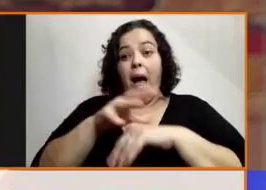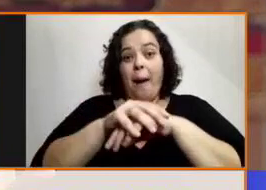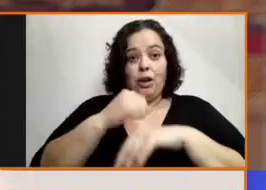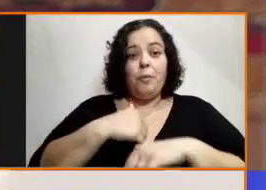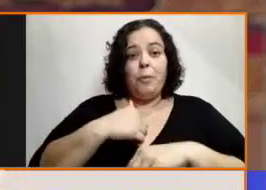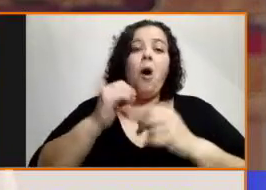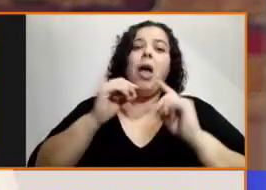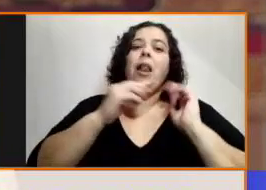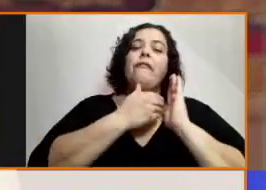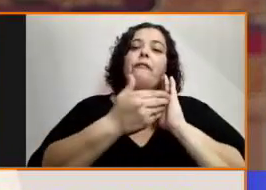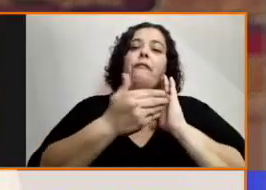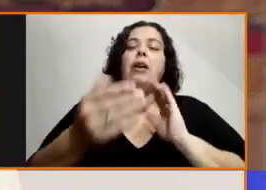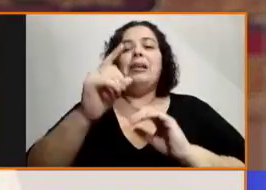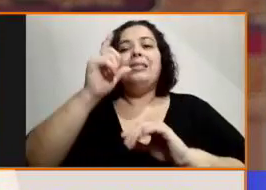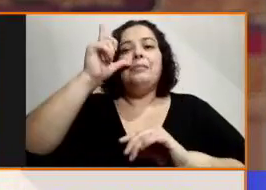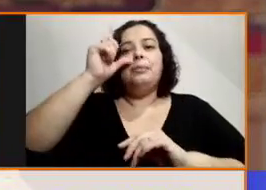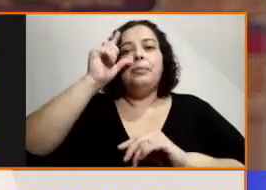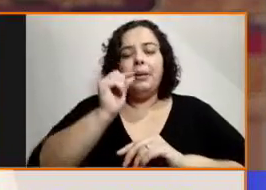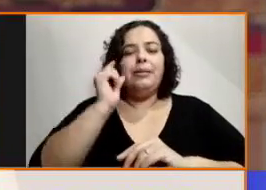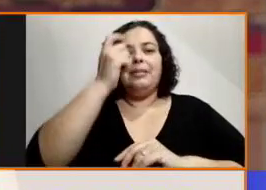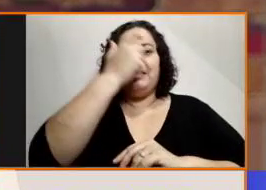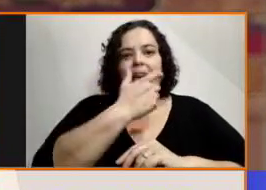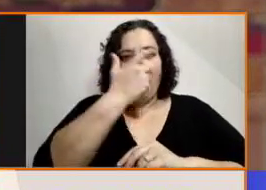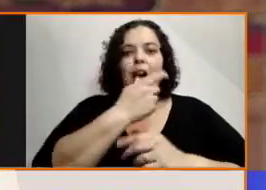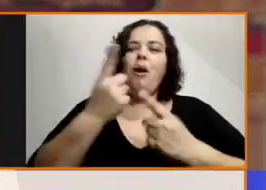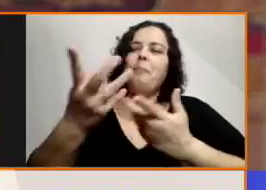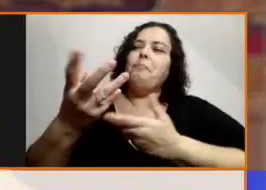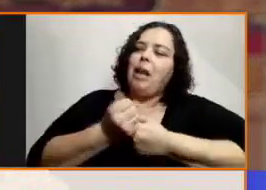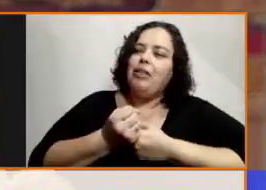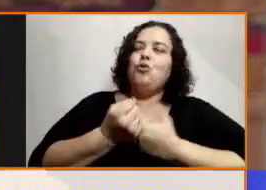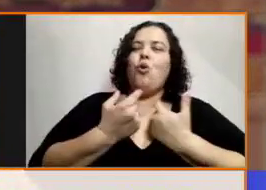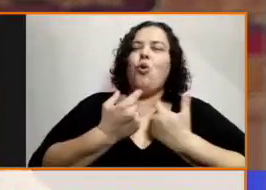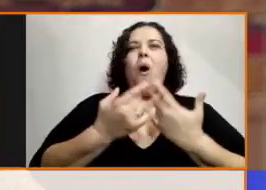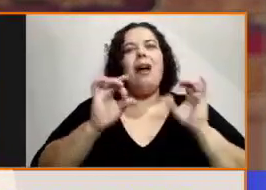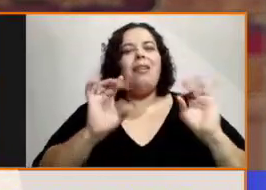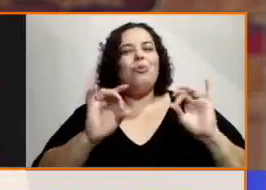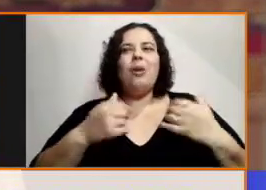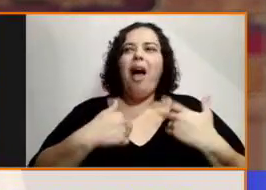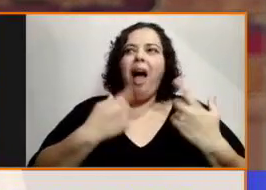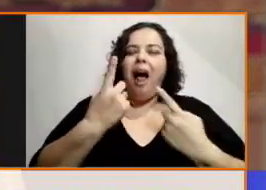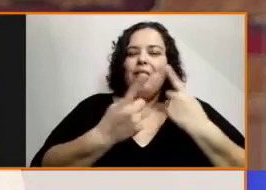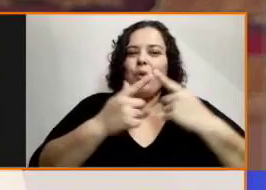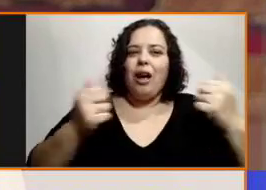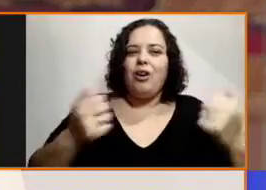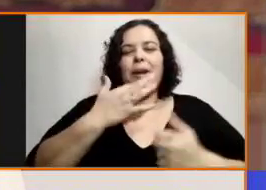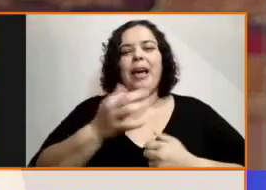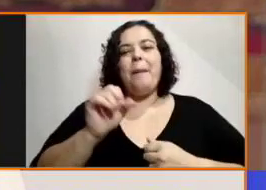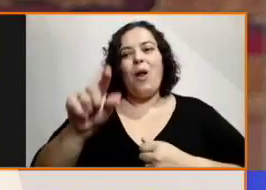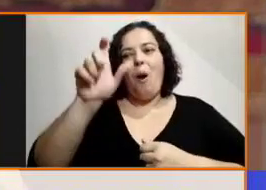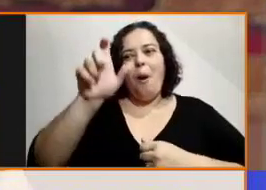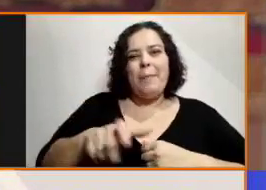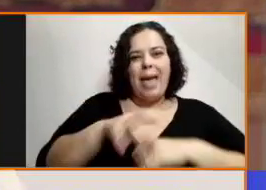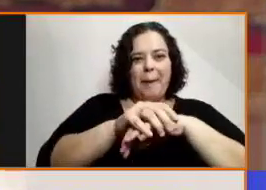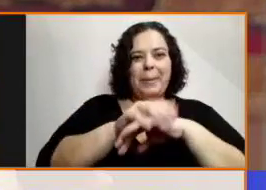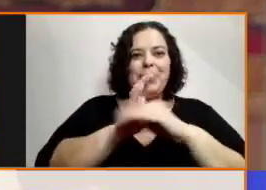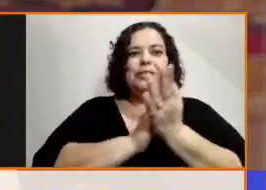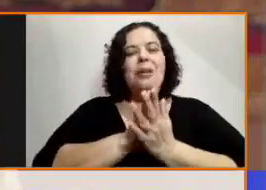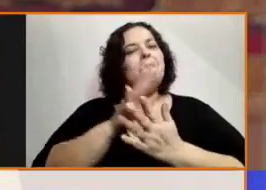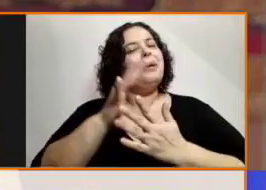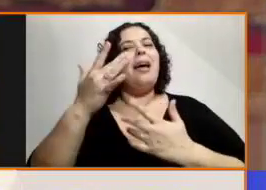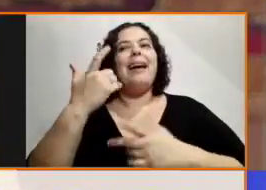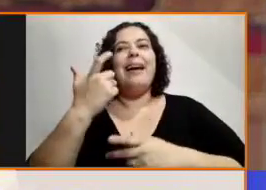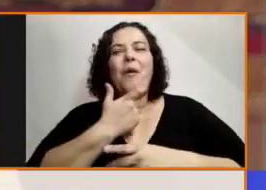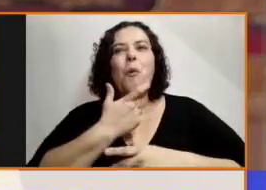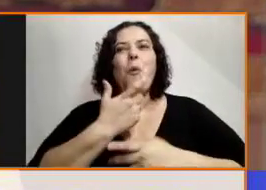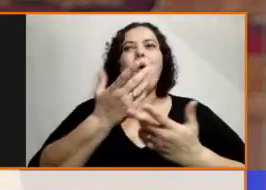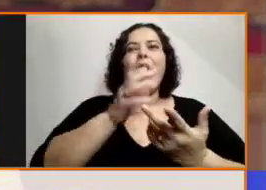a naturalizar algunas cosas. Por ejemplo, él usaba mucho el humor para justamente